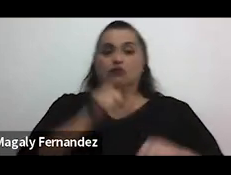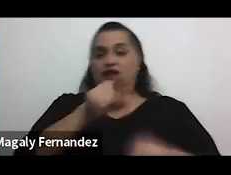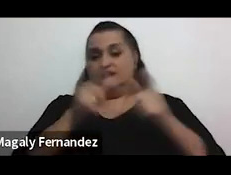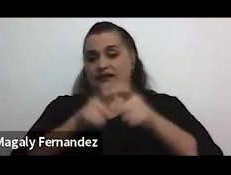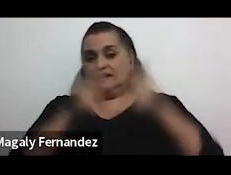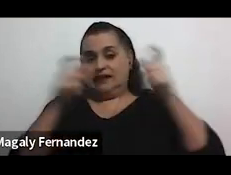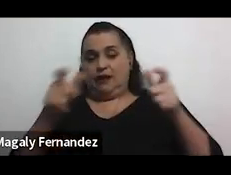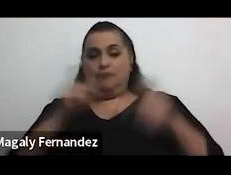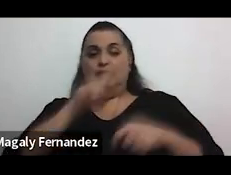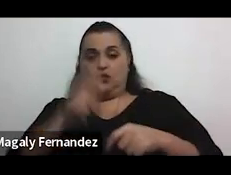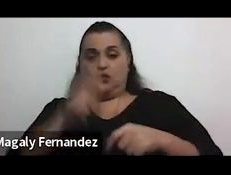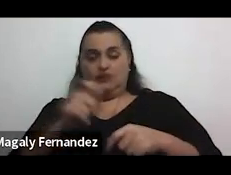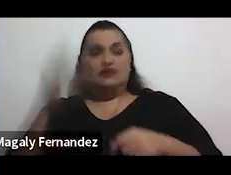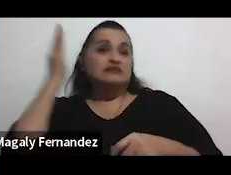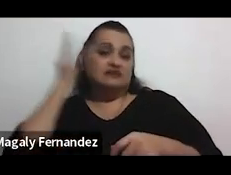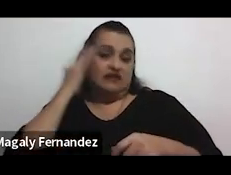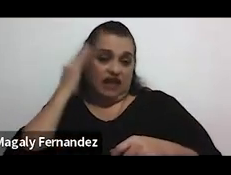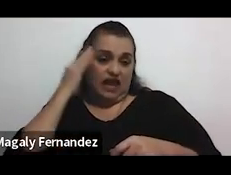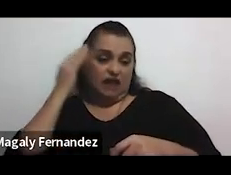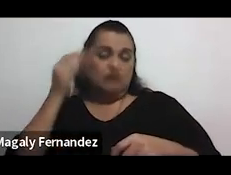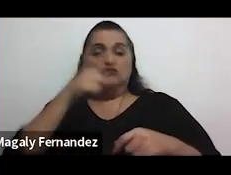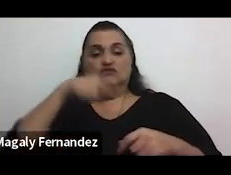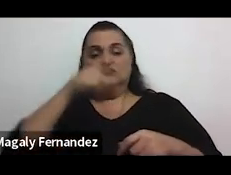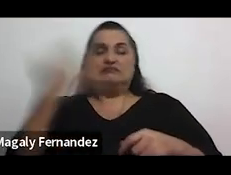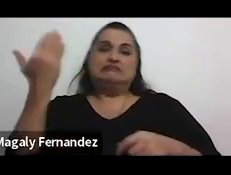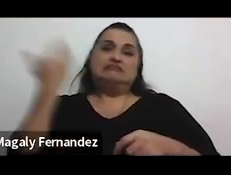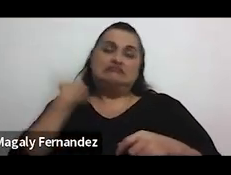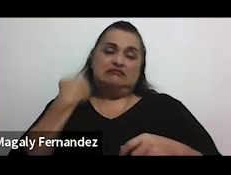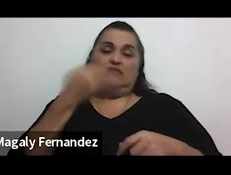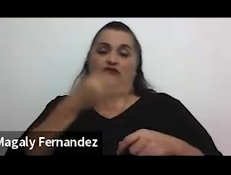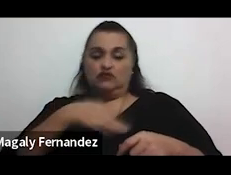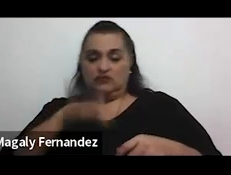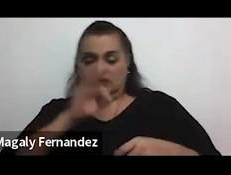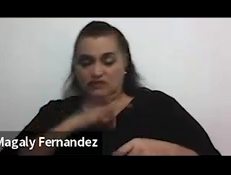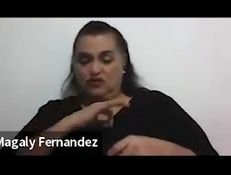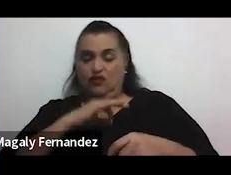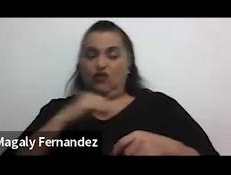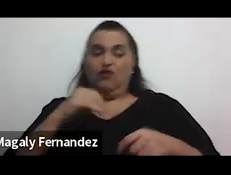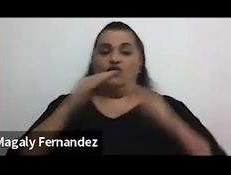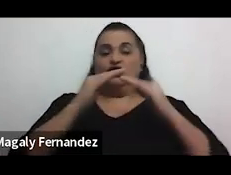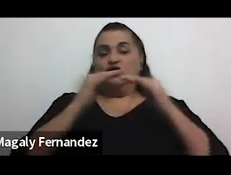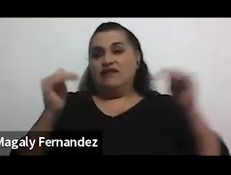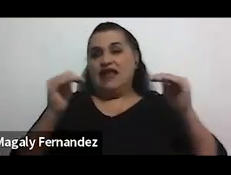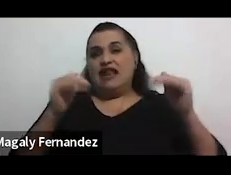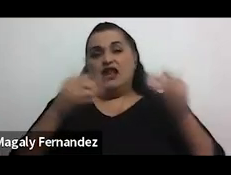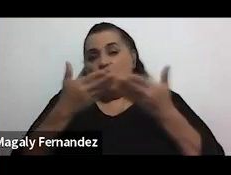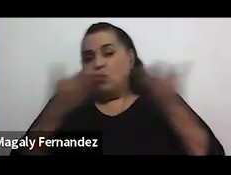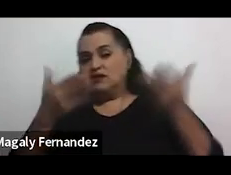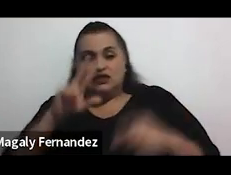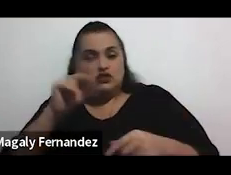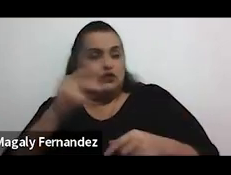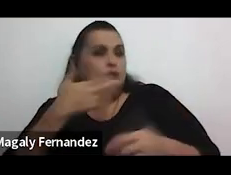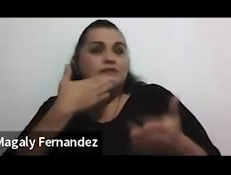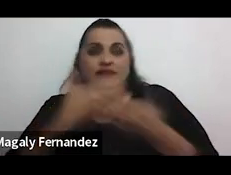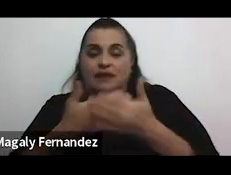que hay muchas cosas que nos causan frustración porque a nivel estructural sabemos que hay muchas cosas que no están bien pero que